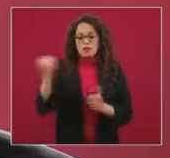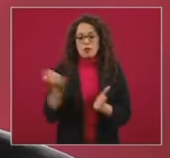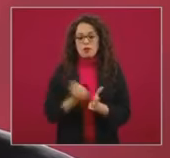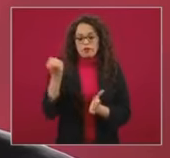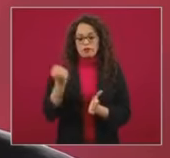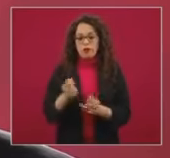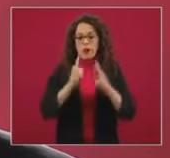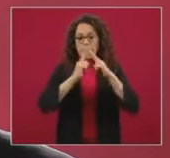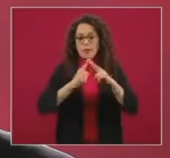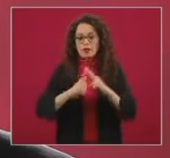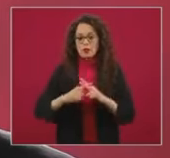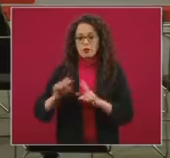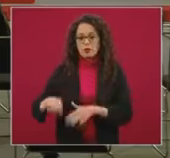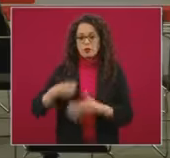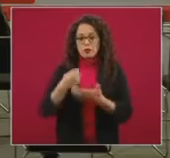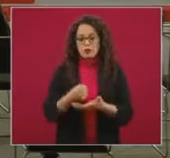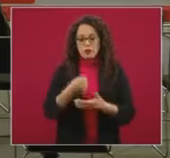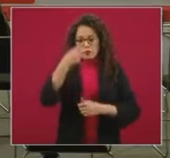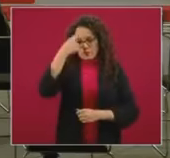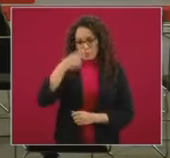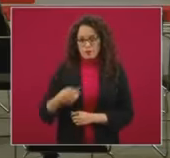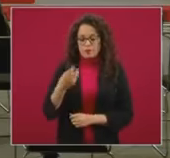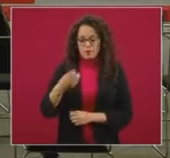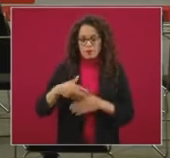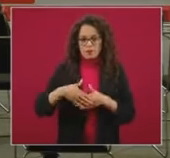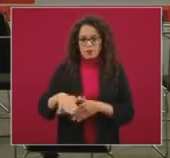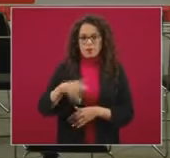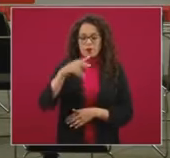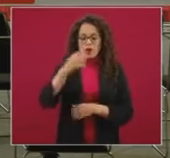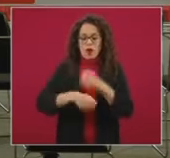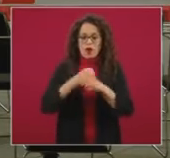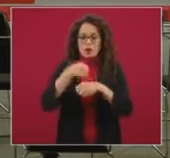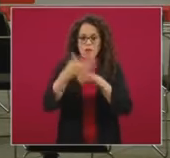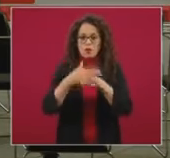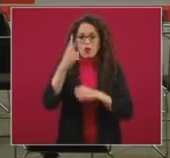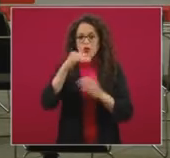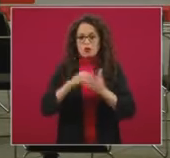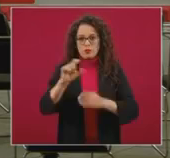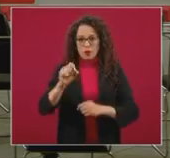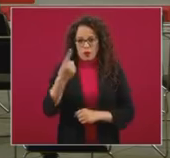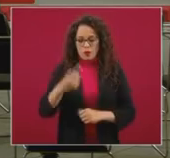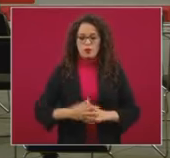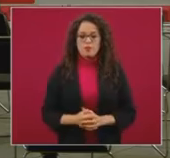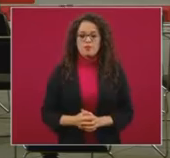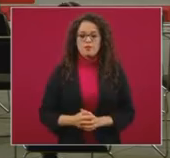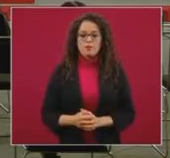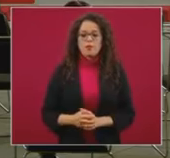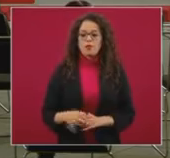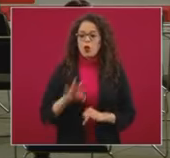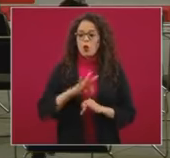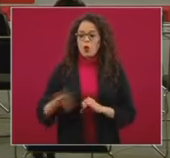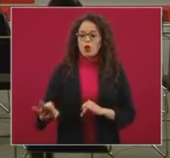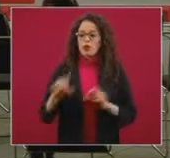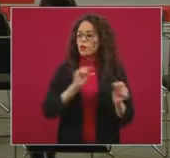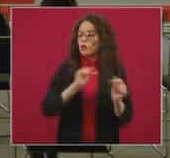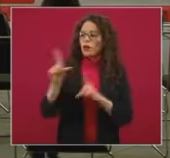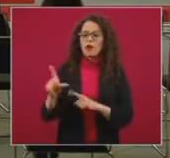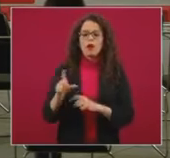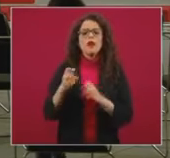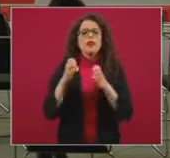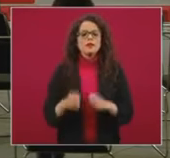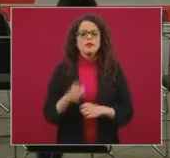en el presupuesto de egresos de la Federación 2021. Y en la última diapositiva está también la liga a